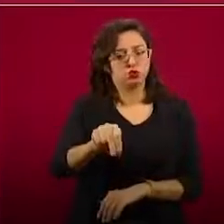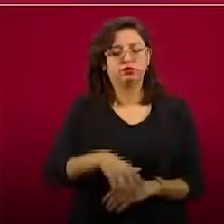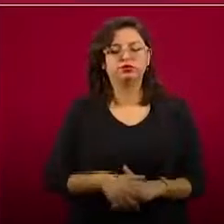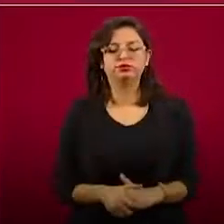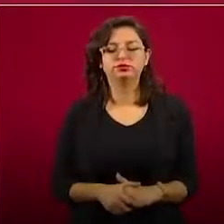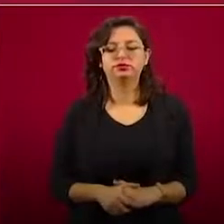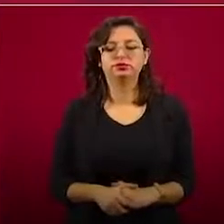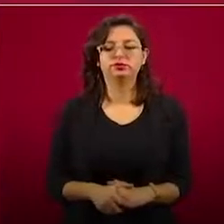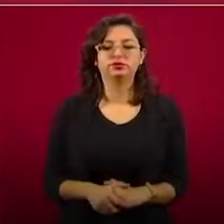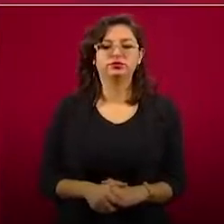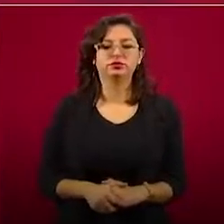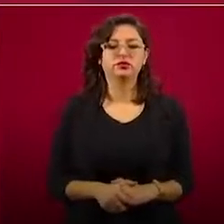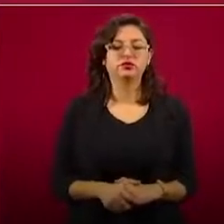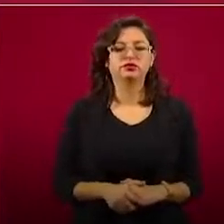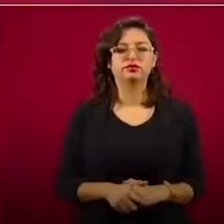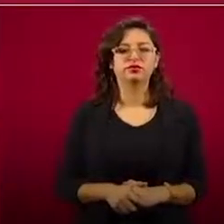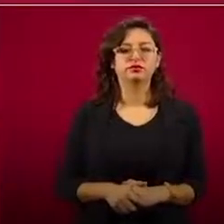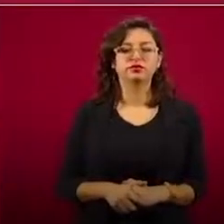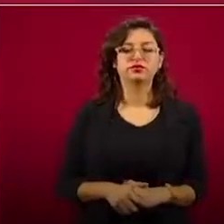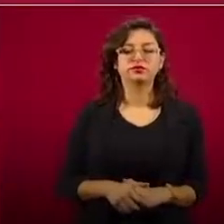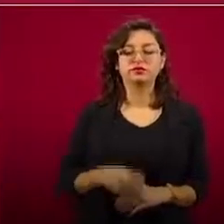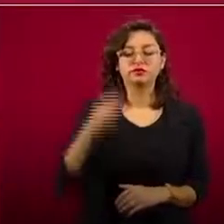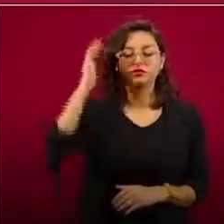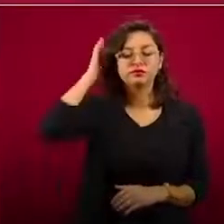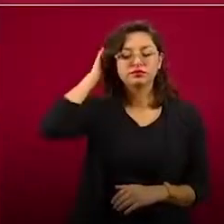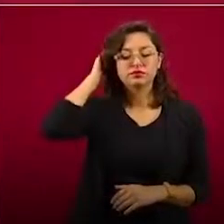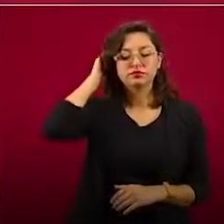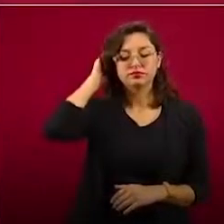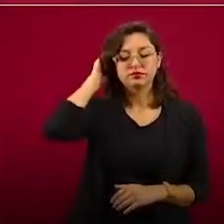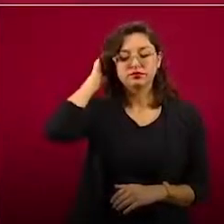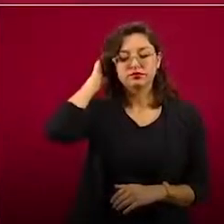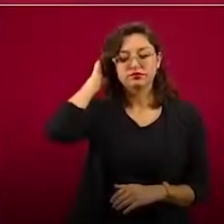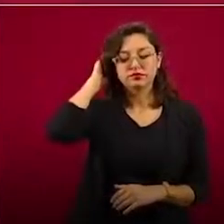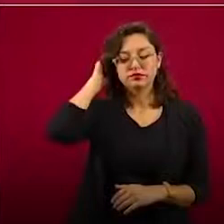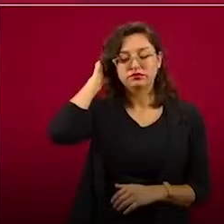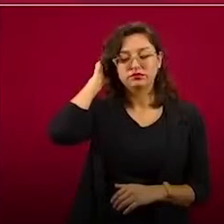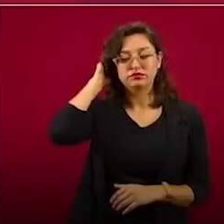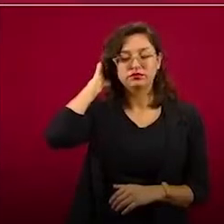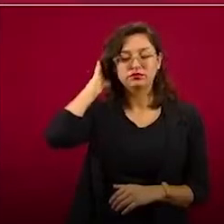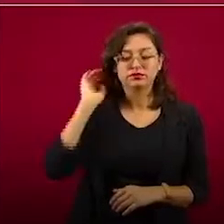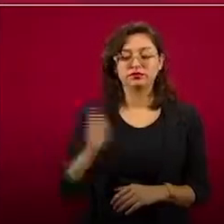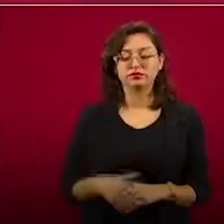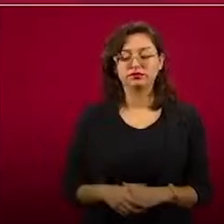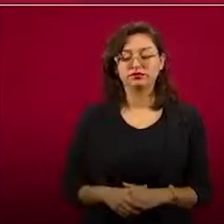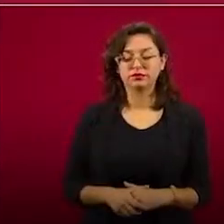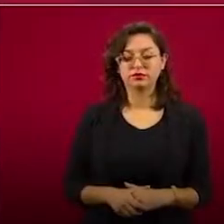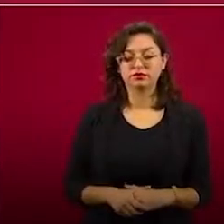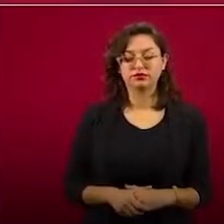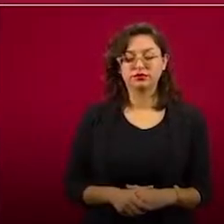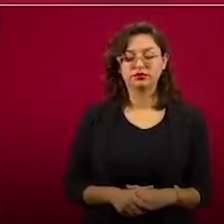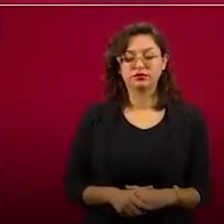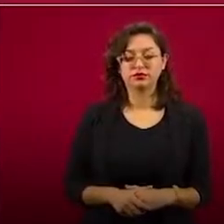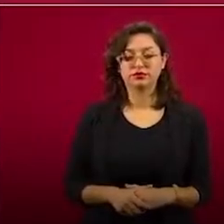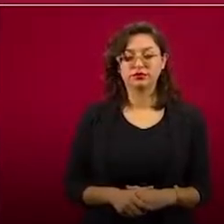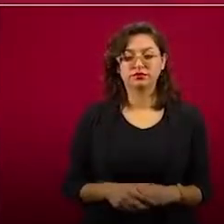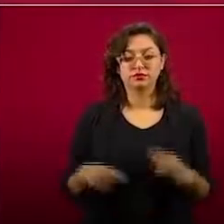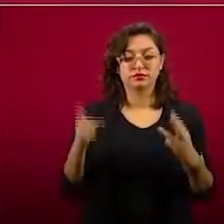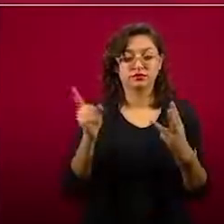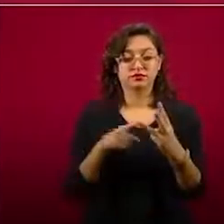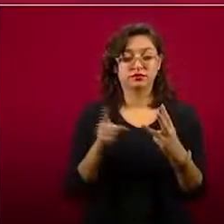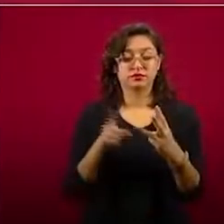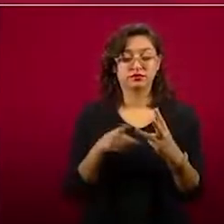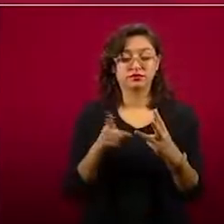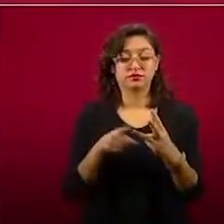Y tercero, que no se cometen